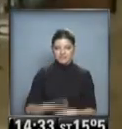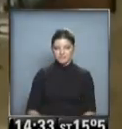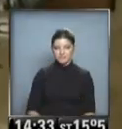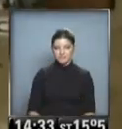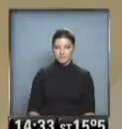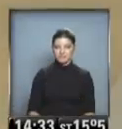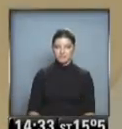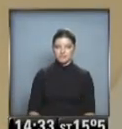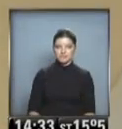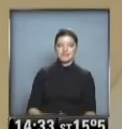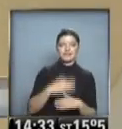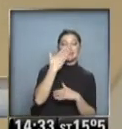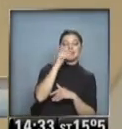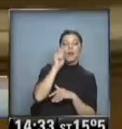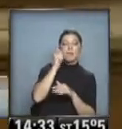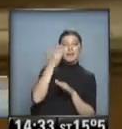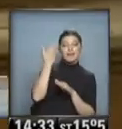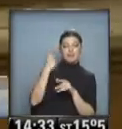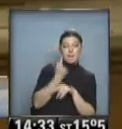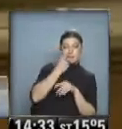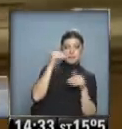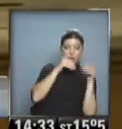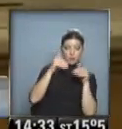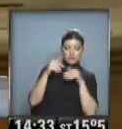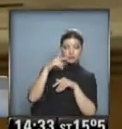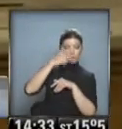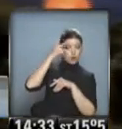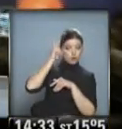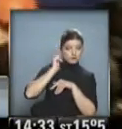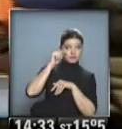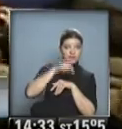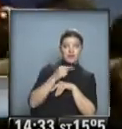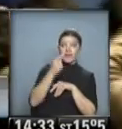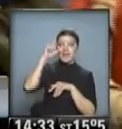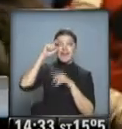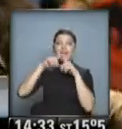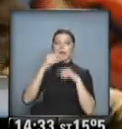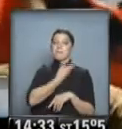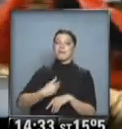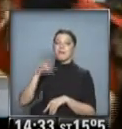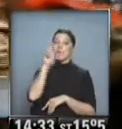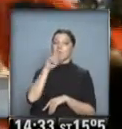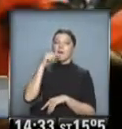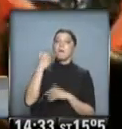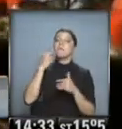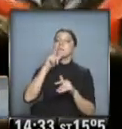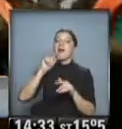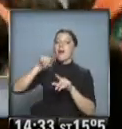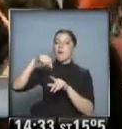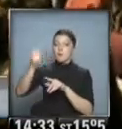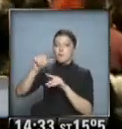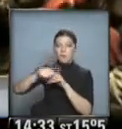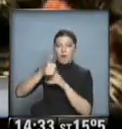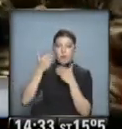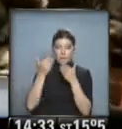A cinco meses de las elecciones generales en Chile, la expresidenta Michelle Bachelet parece encaminarse hacia un nuevo mandato.